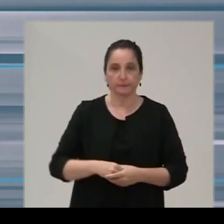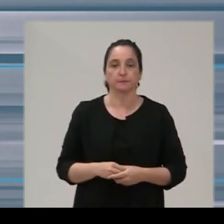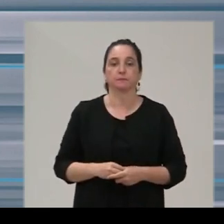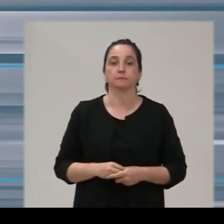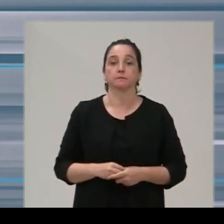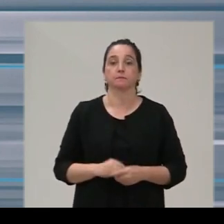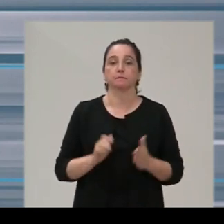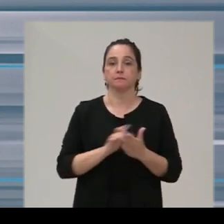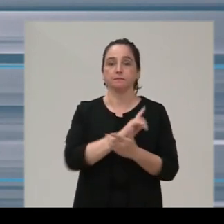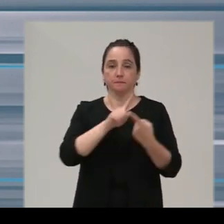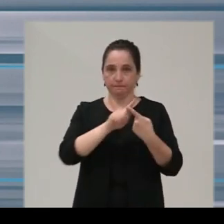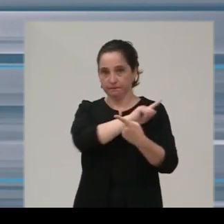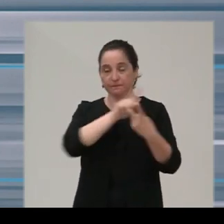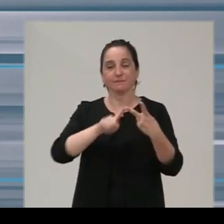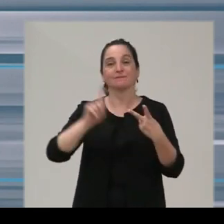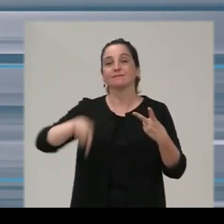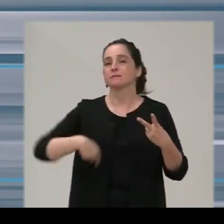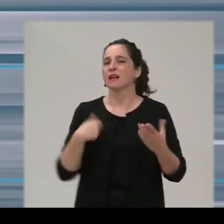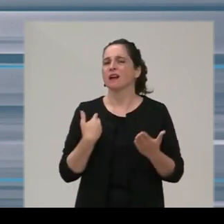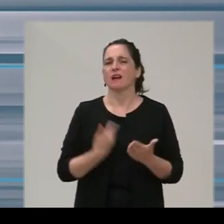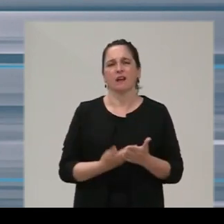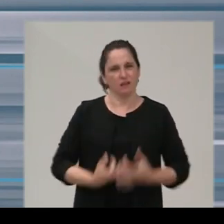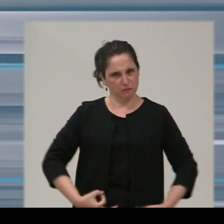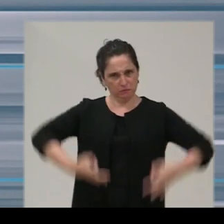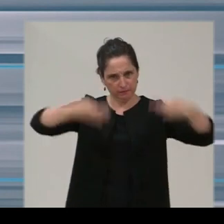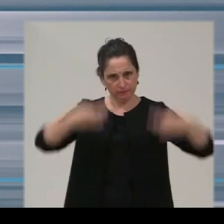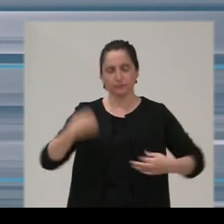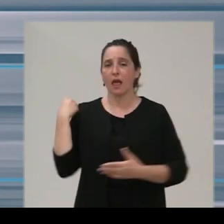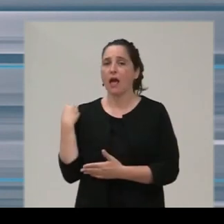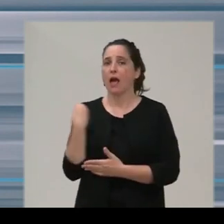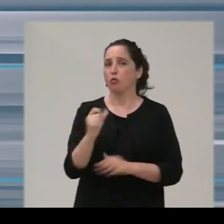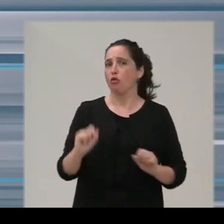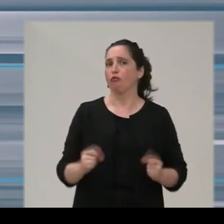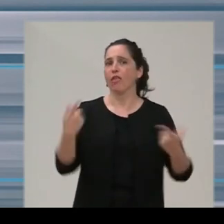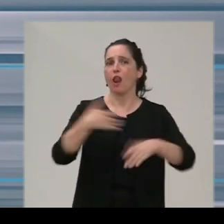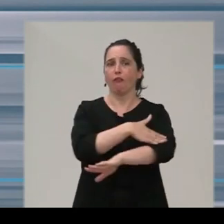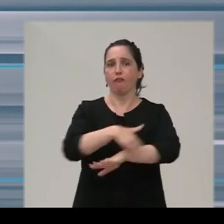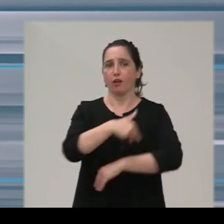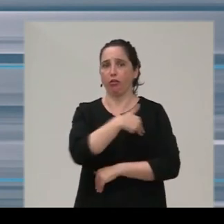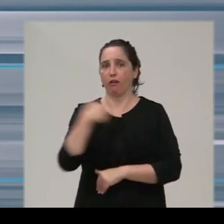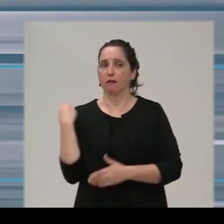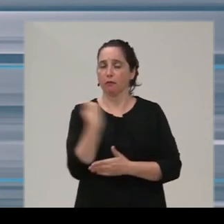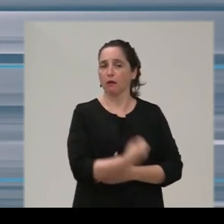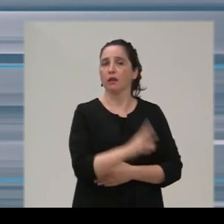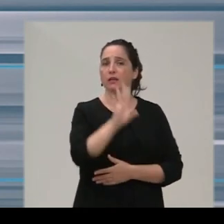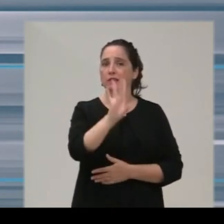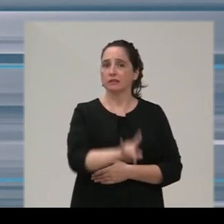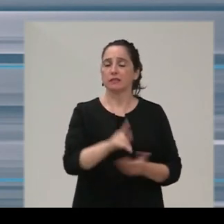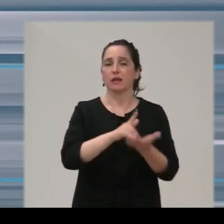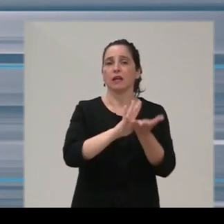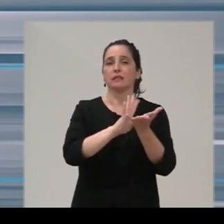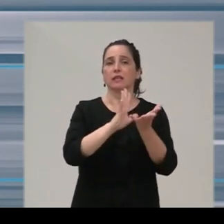En segundo lugar, he garantizado el apoyo del Gobierno a la